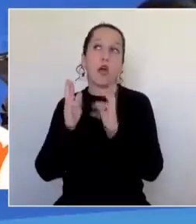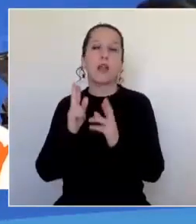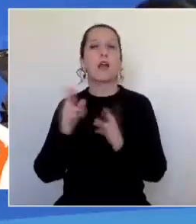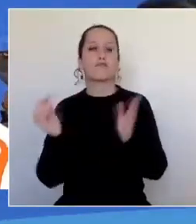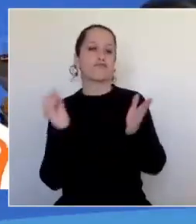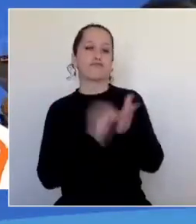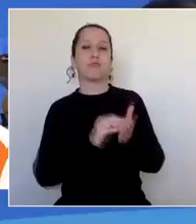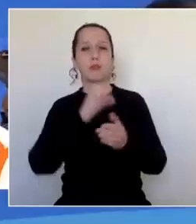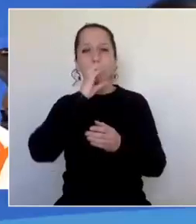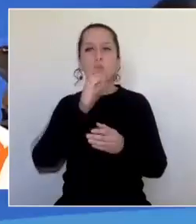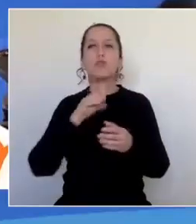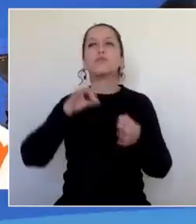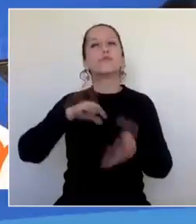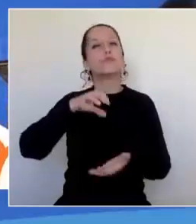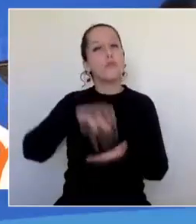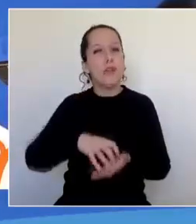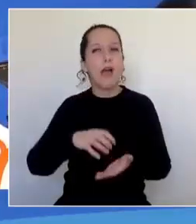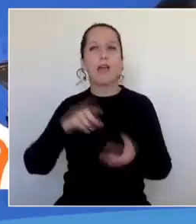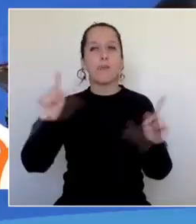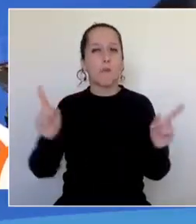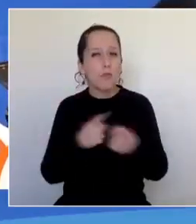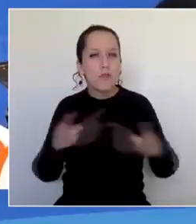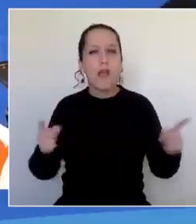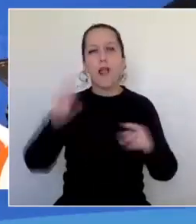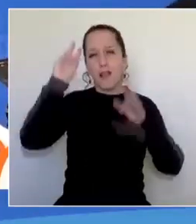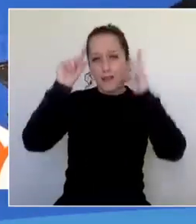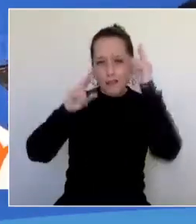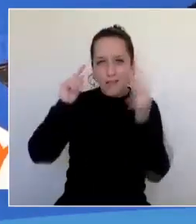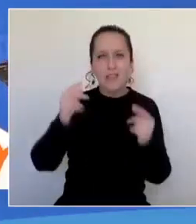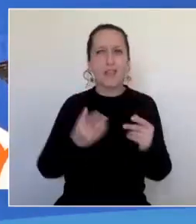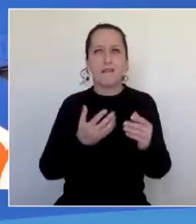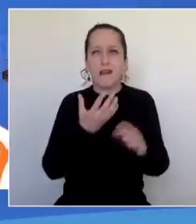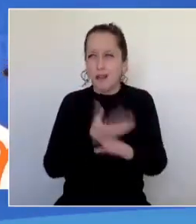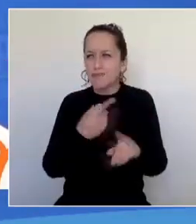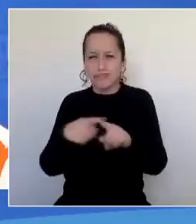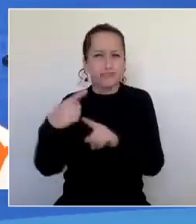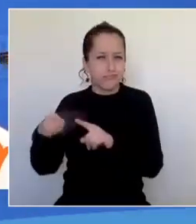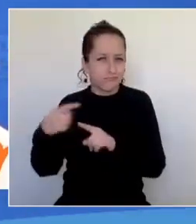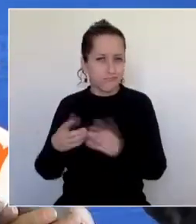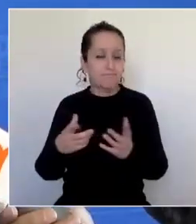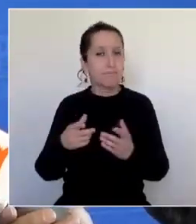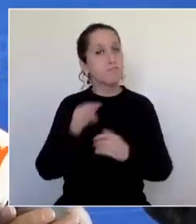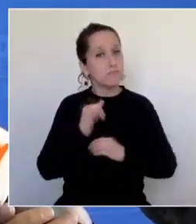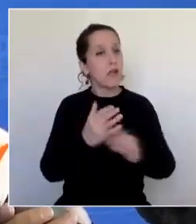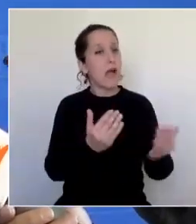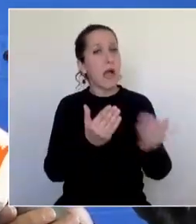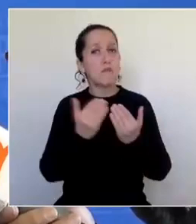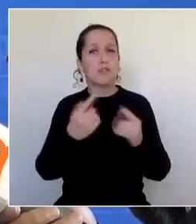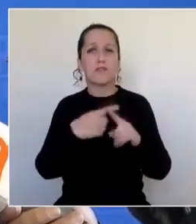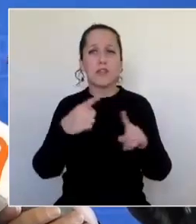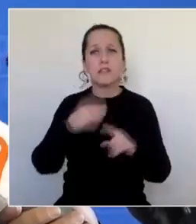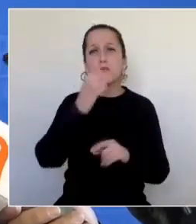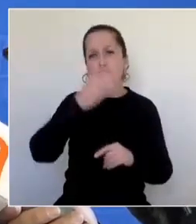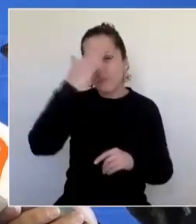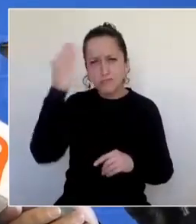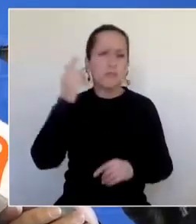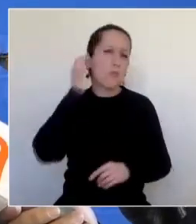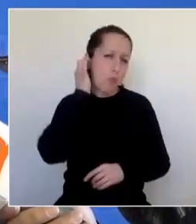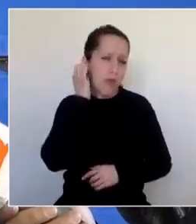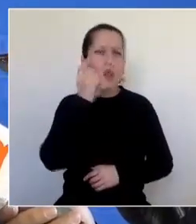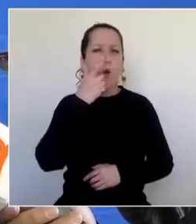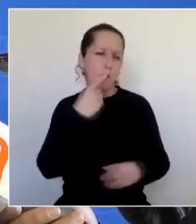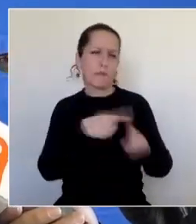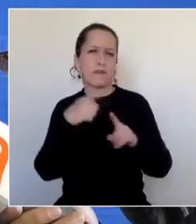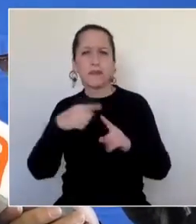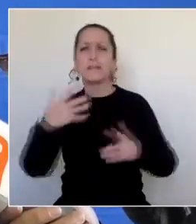música, ciudad musical, ciudad creativa de la música. Nosotros sabemos que el apoyo que hemos tenido de diferentes artistas, mujeres y hombres, es vital